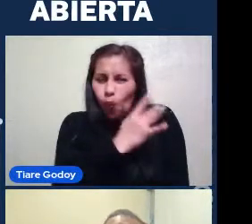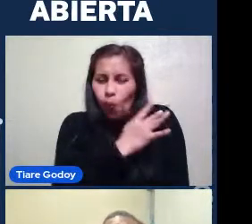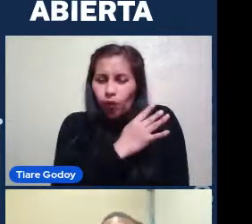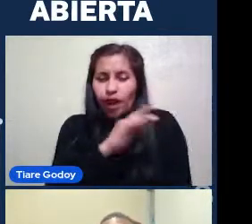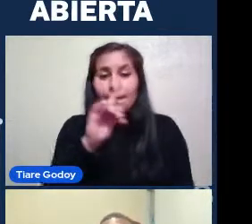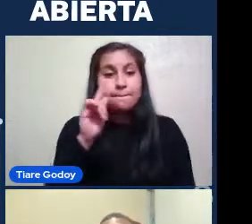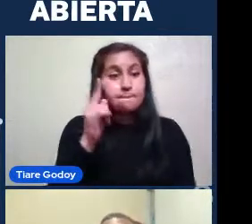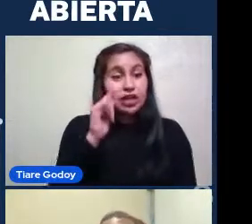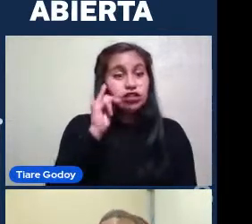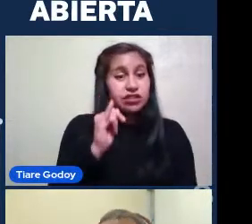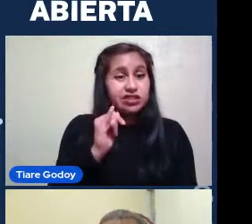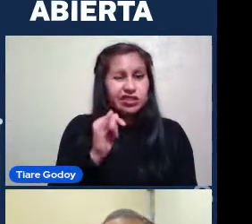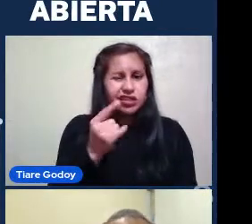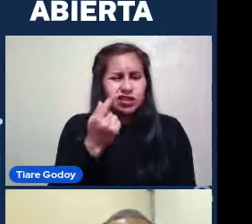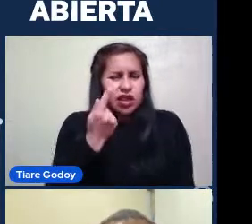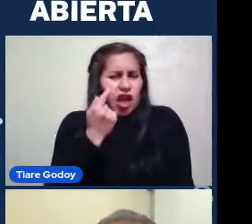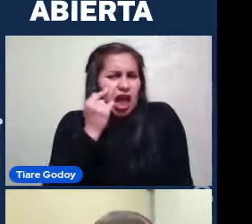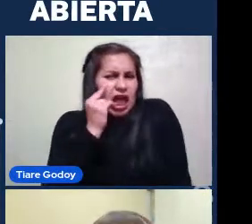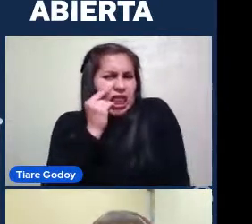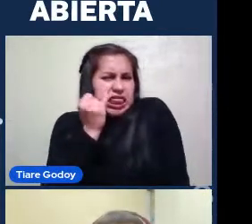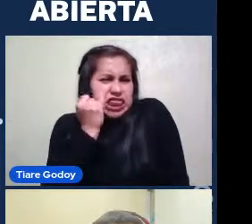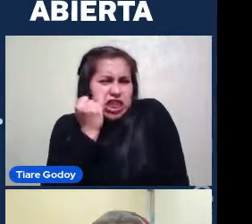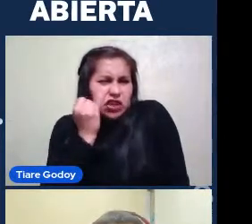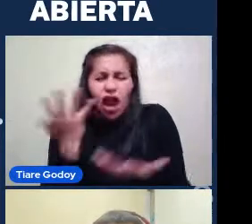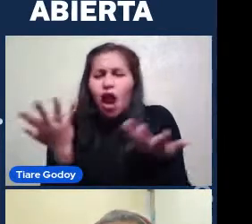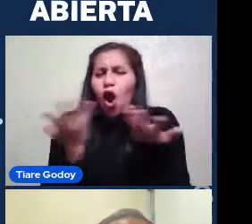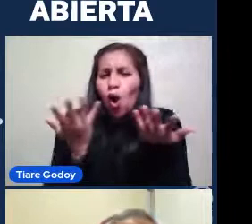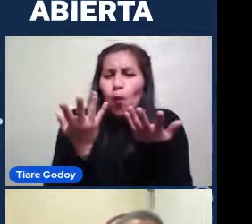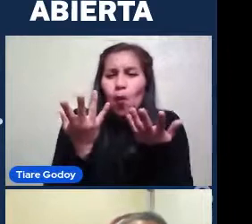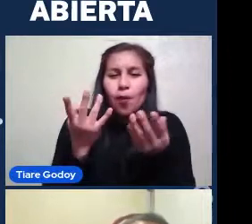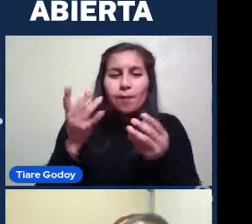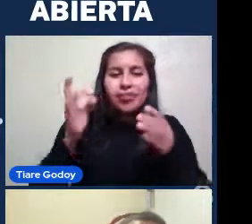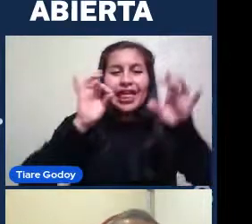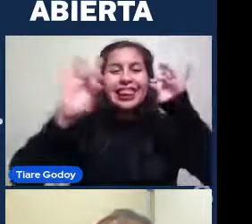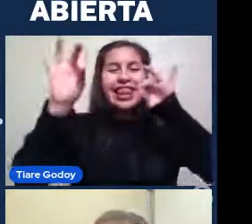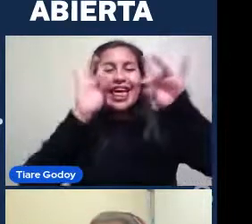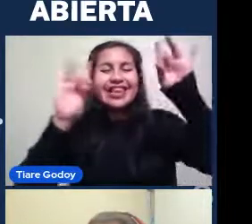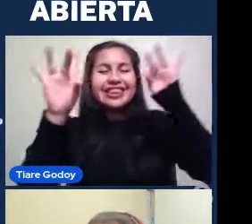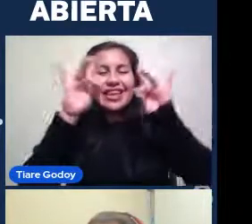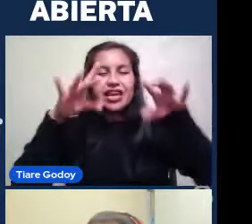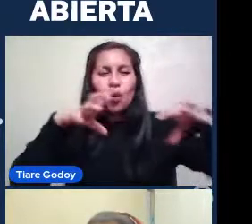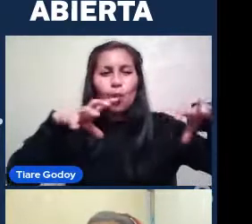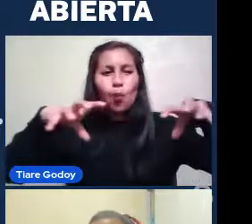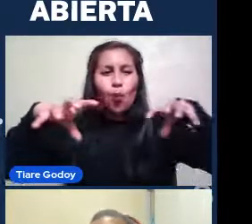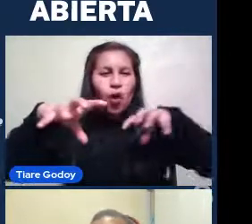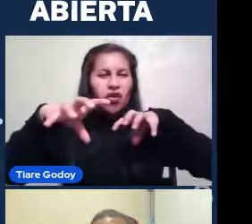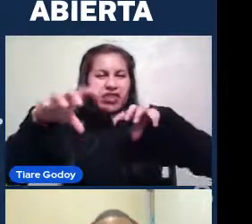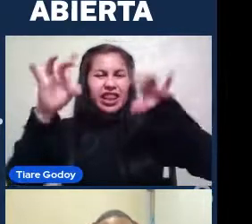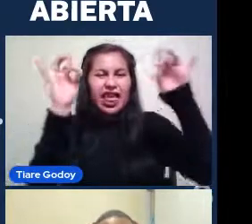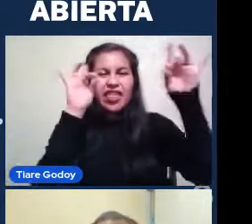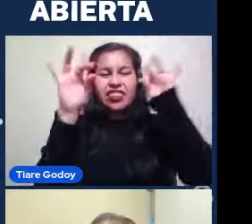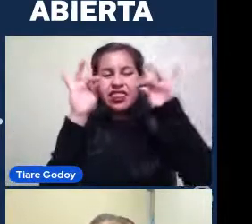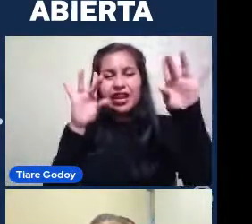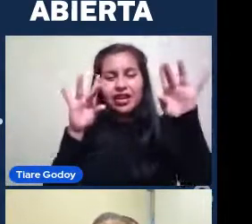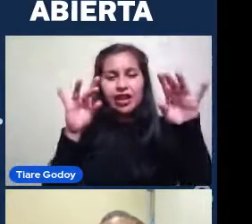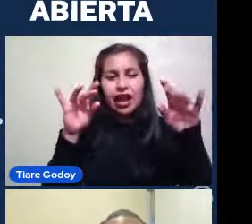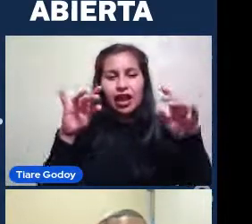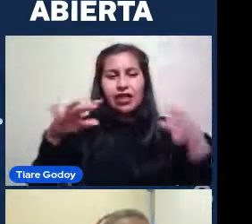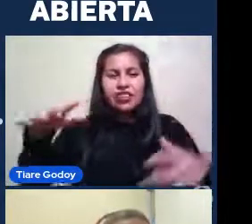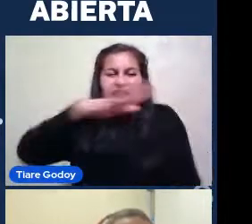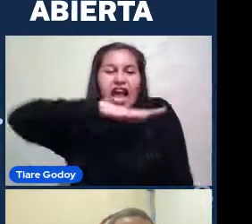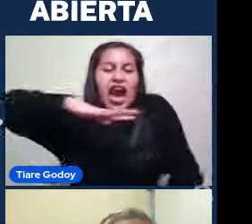Identificar Por el movimiento De sus estrellas El movimiento De las estrellas De la galaxia Tiene un